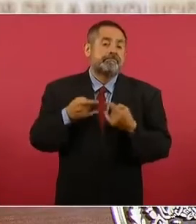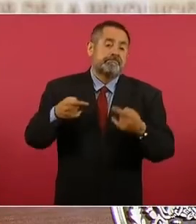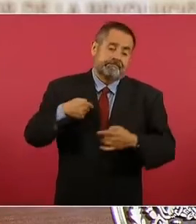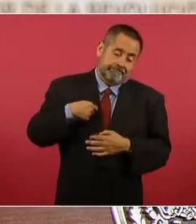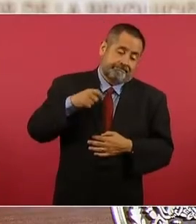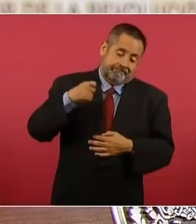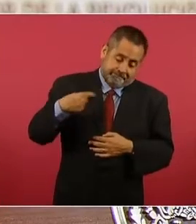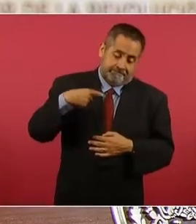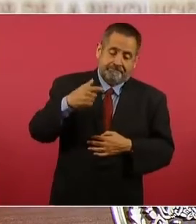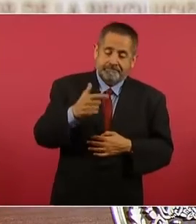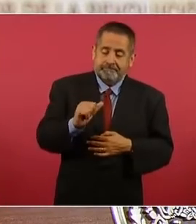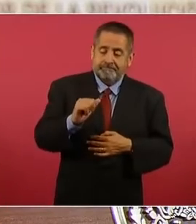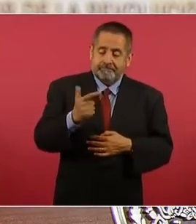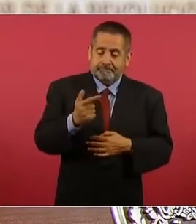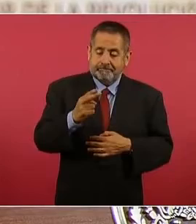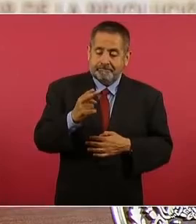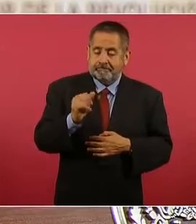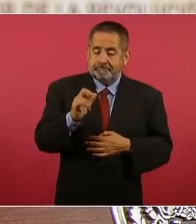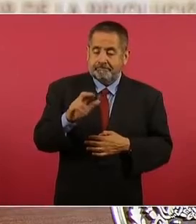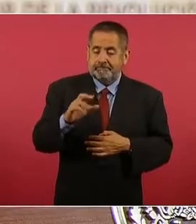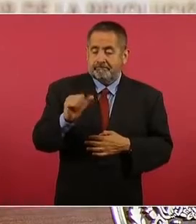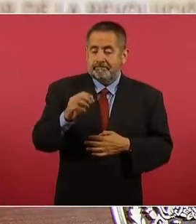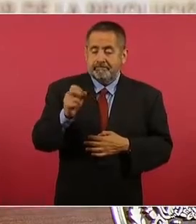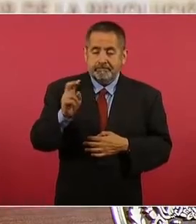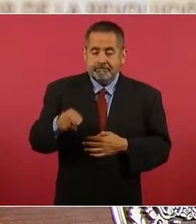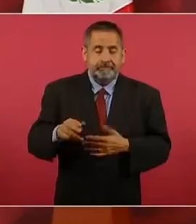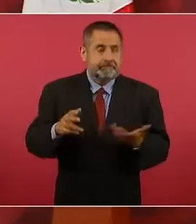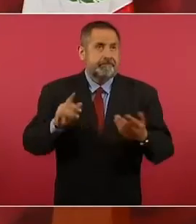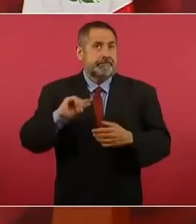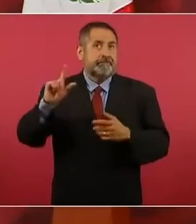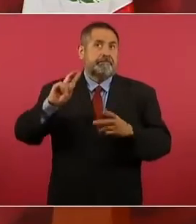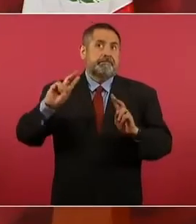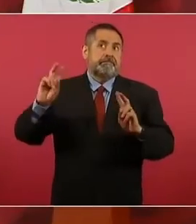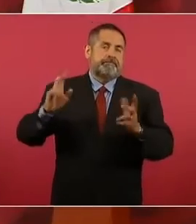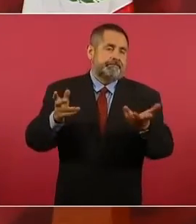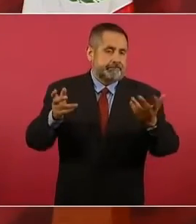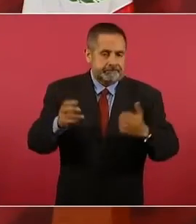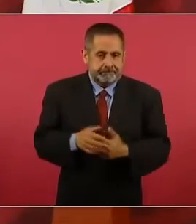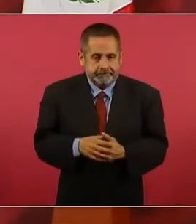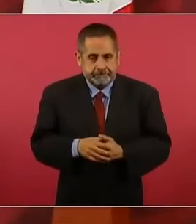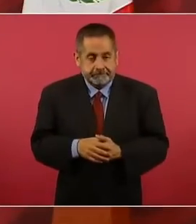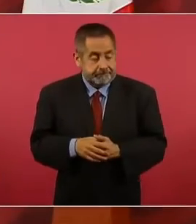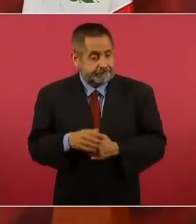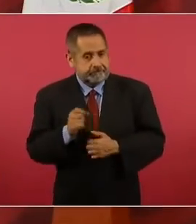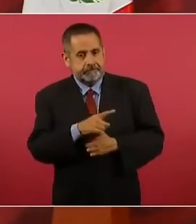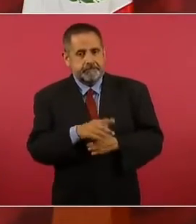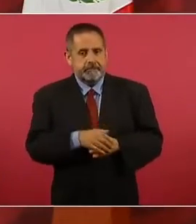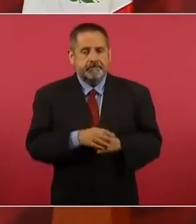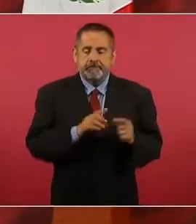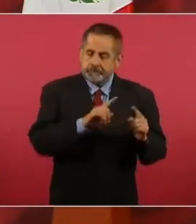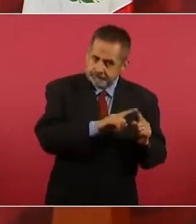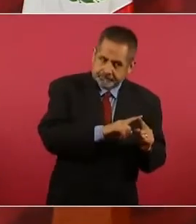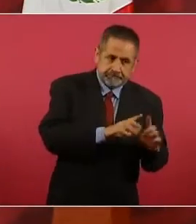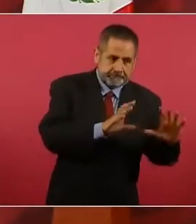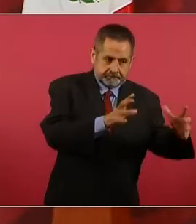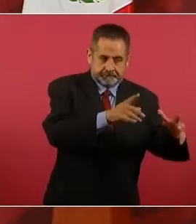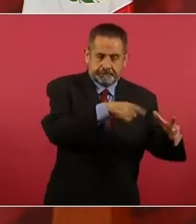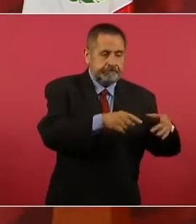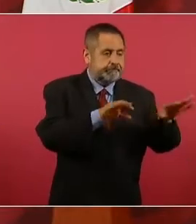la eminencia Aguilar Camín. Y por el otro lado